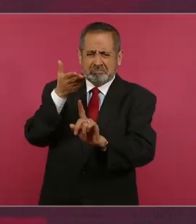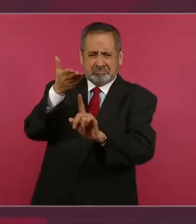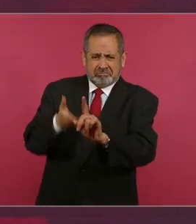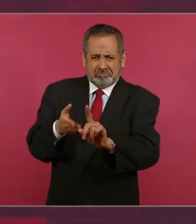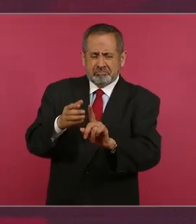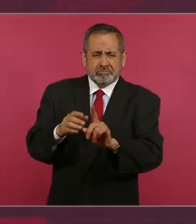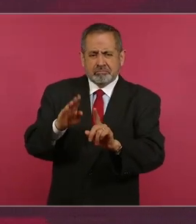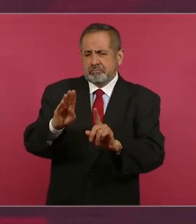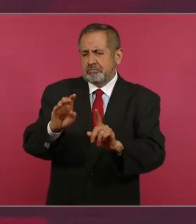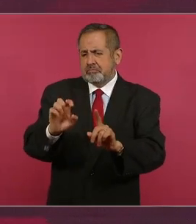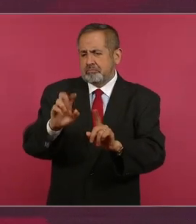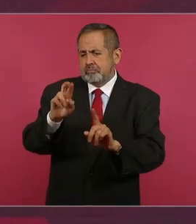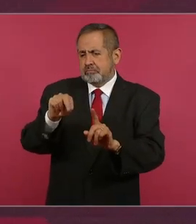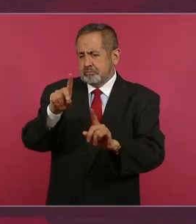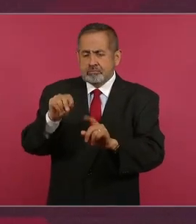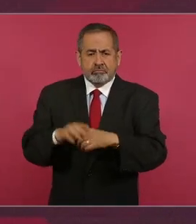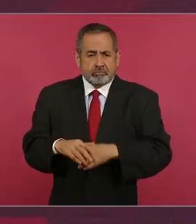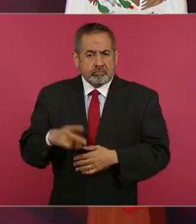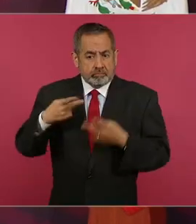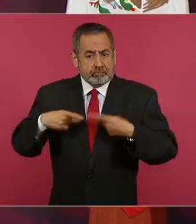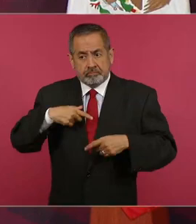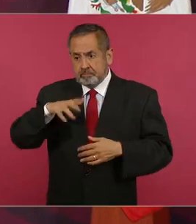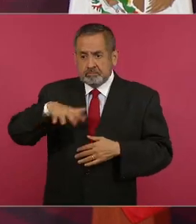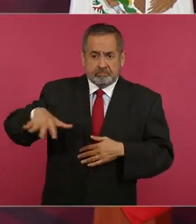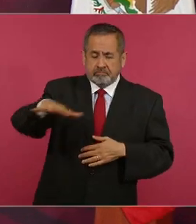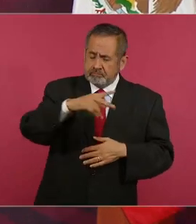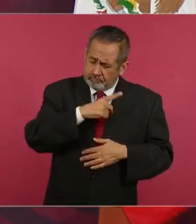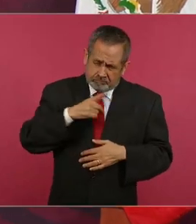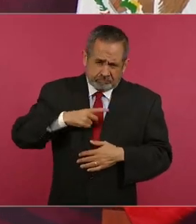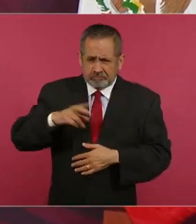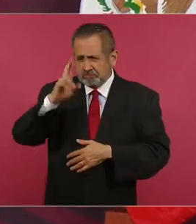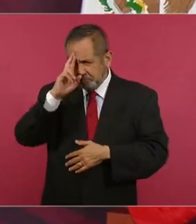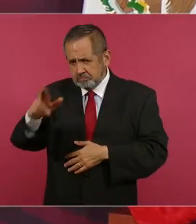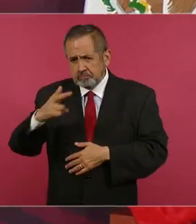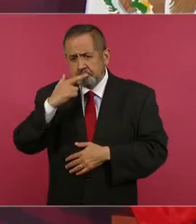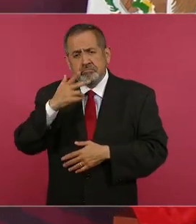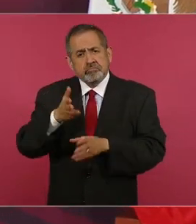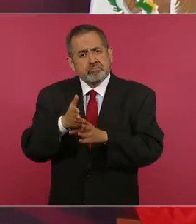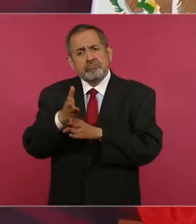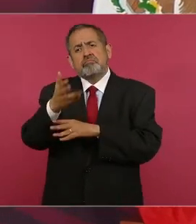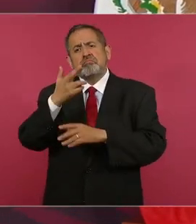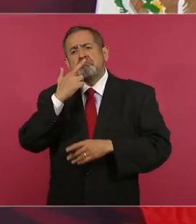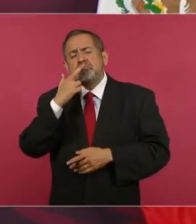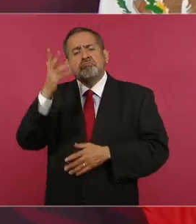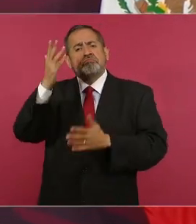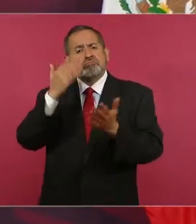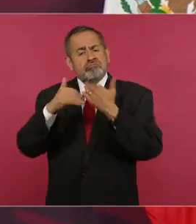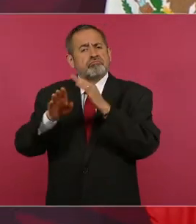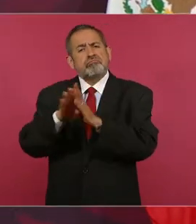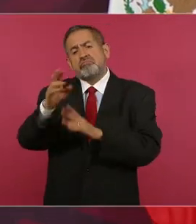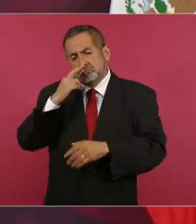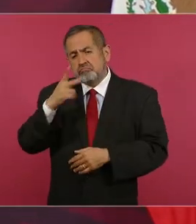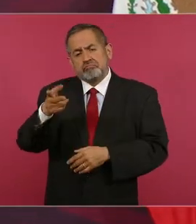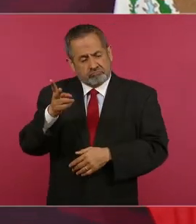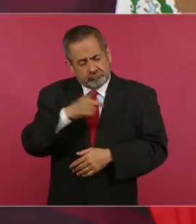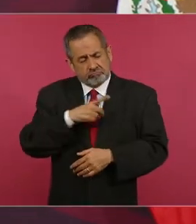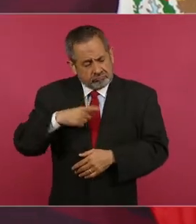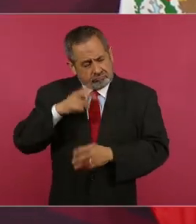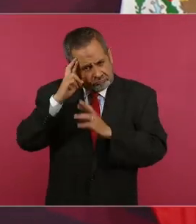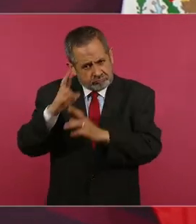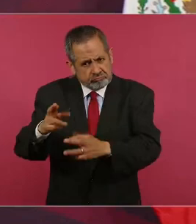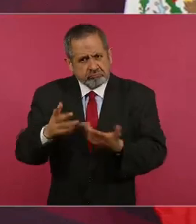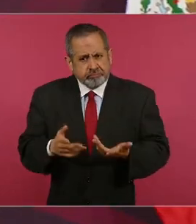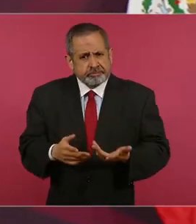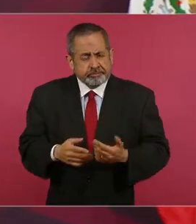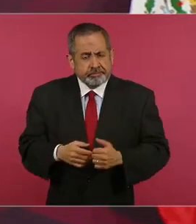su pueblo merece un mejor destino y tienen